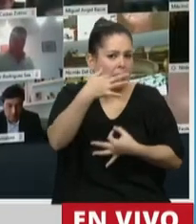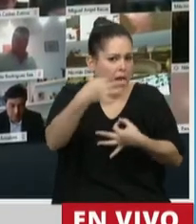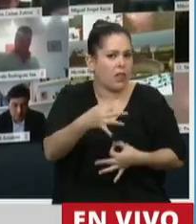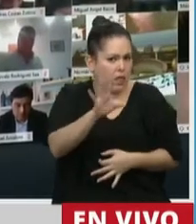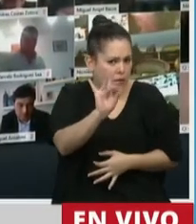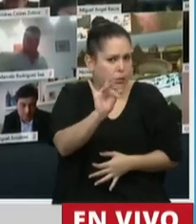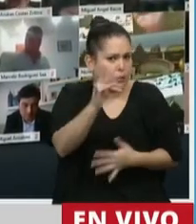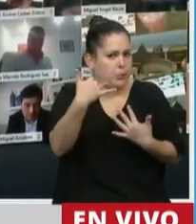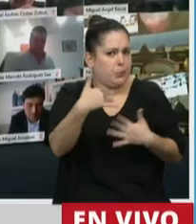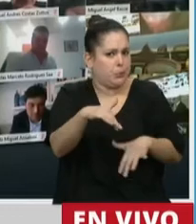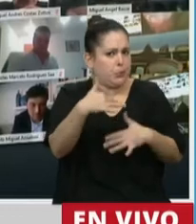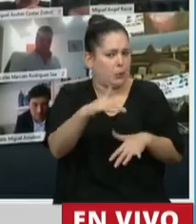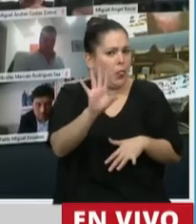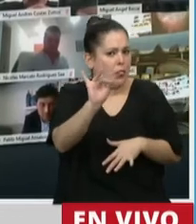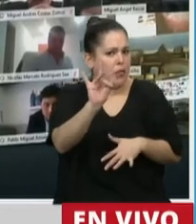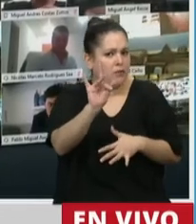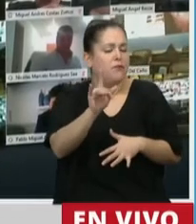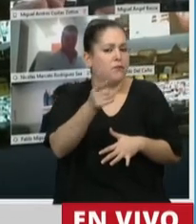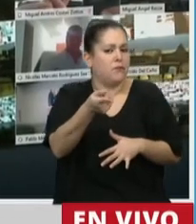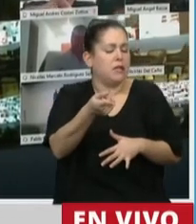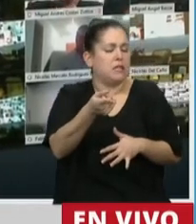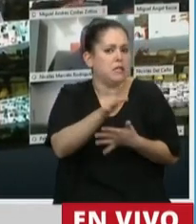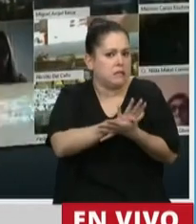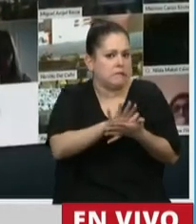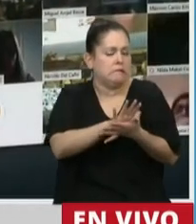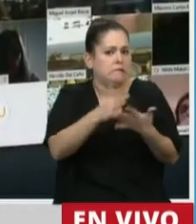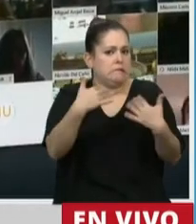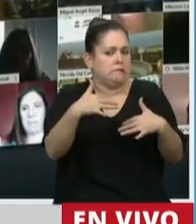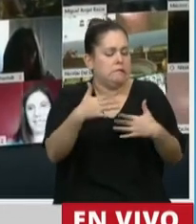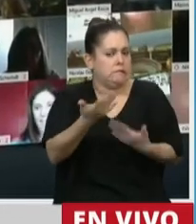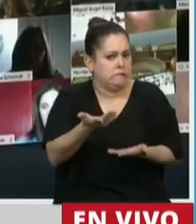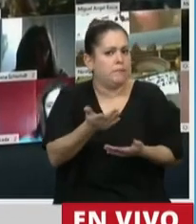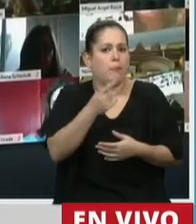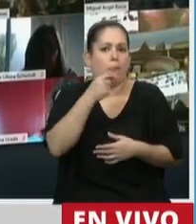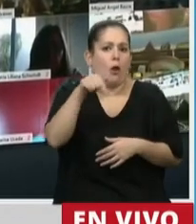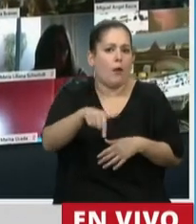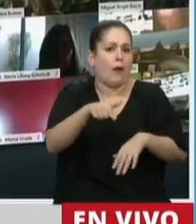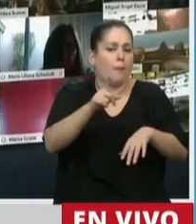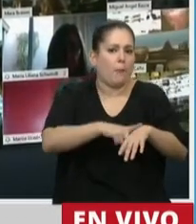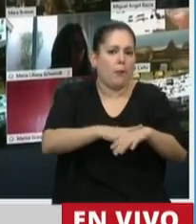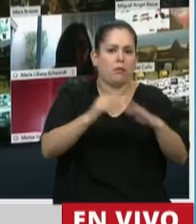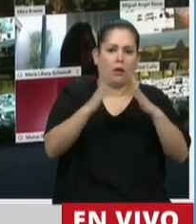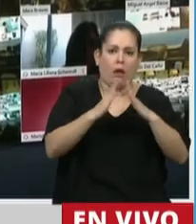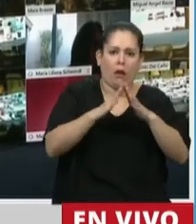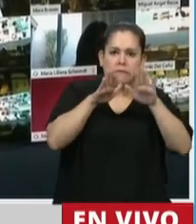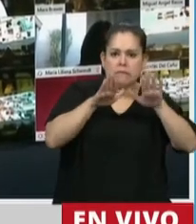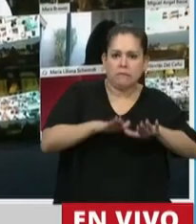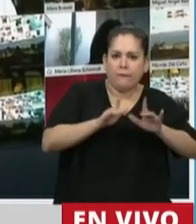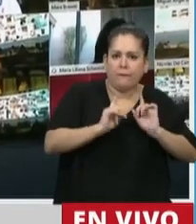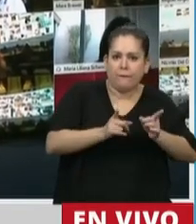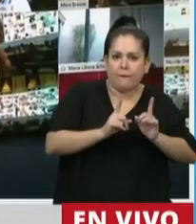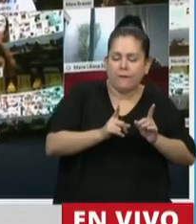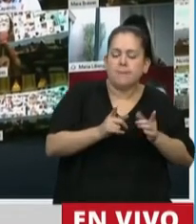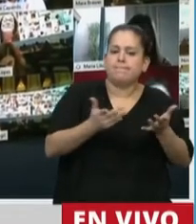superar. Y tengamos en cuenta que en este proceso de cuarentena y de aislamiento, el